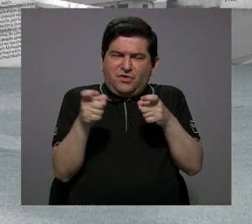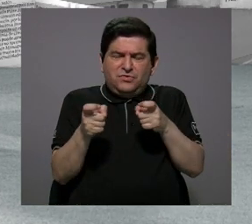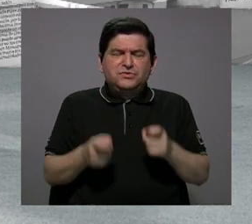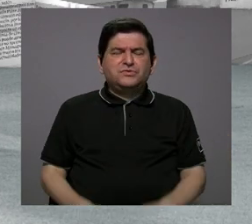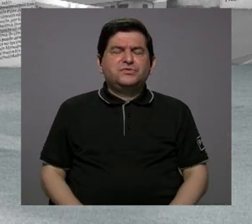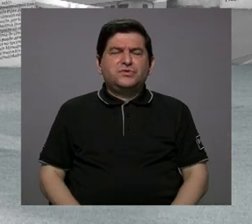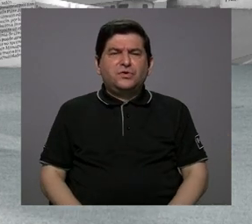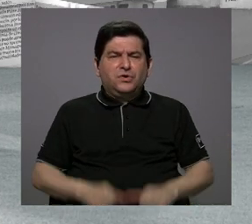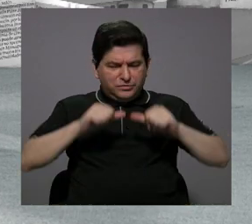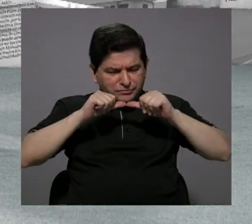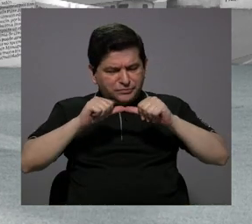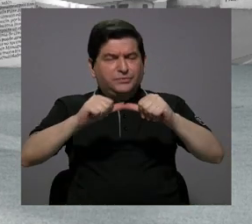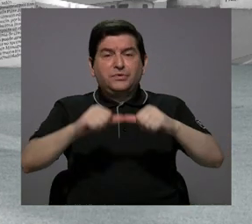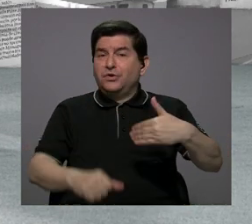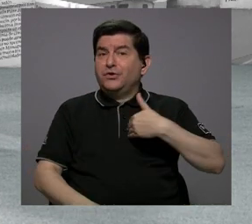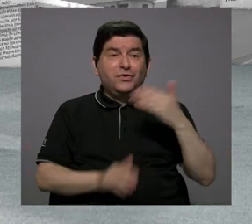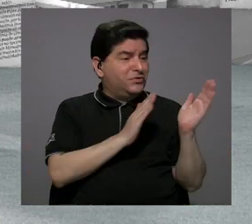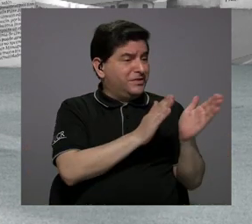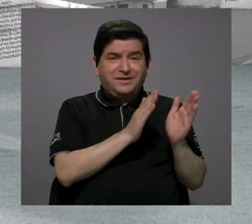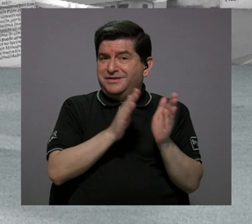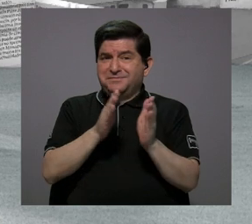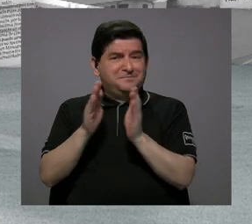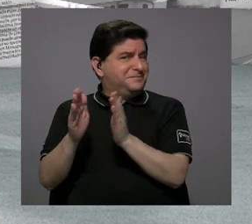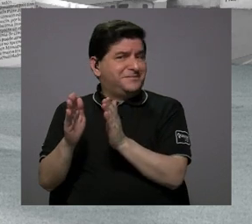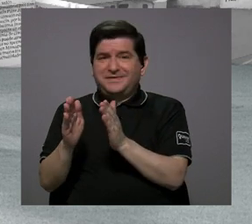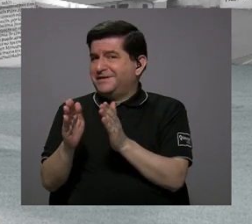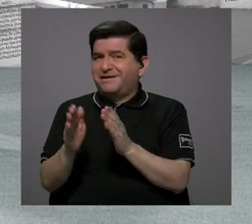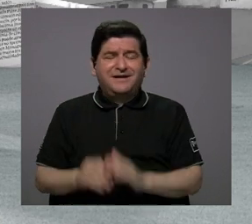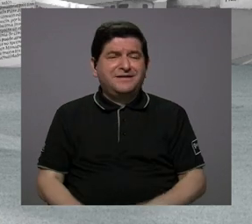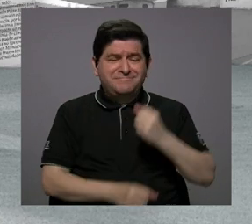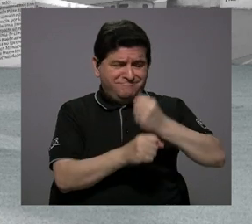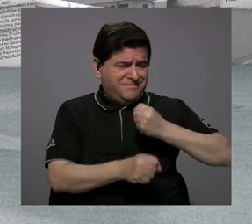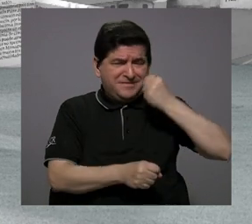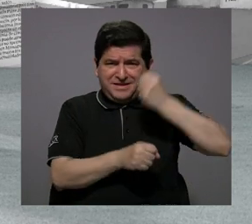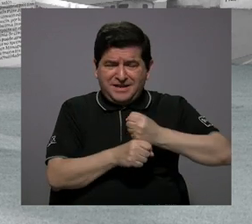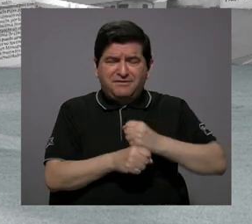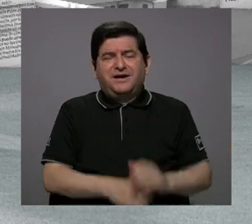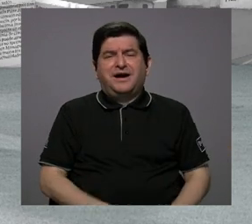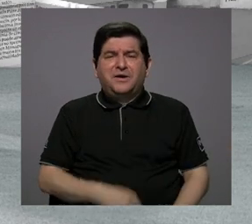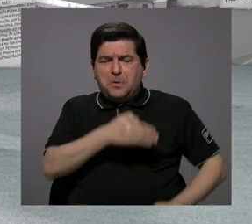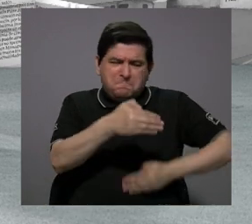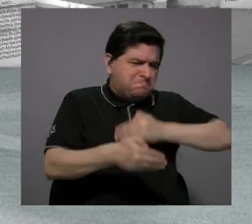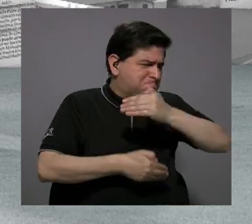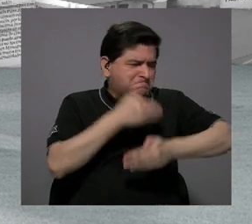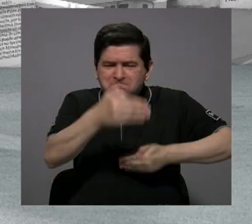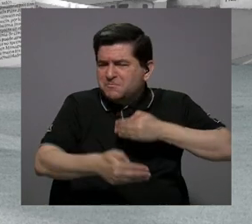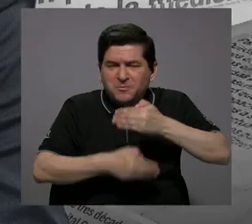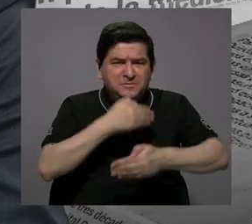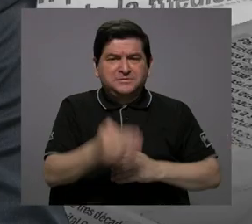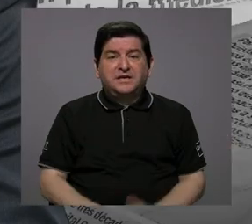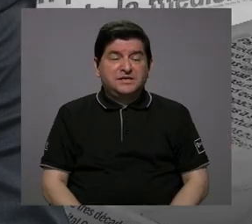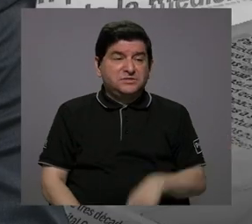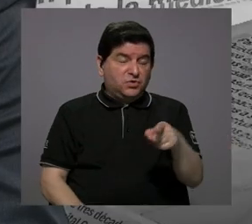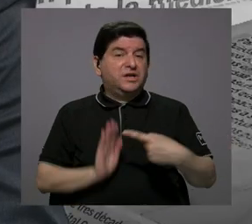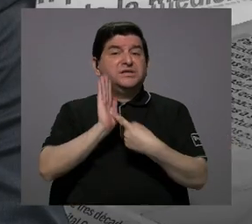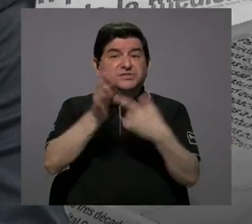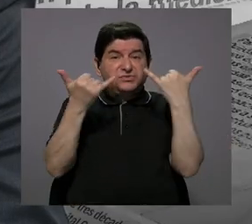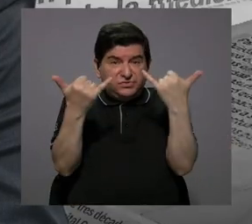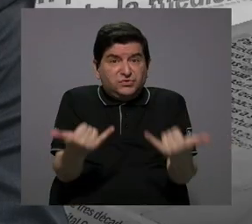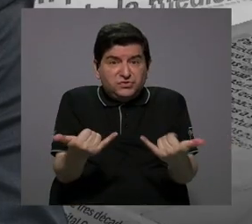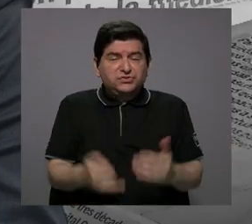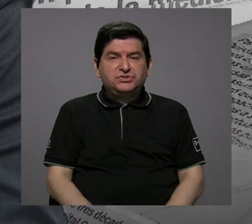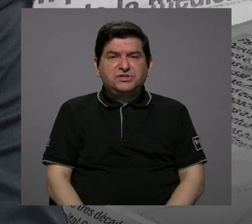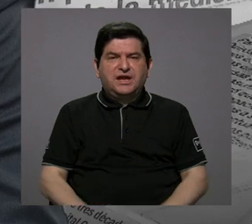no tener pues un plan, diríamos nosotros, operativo, logístico, y de eso lo ha señalado también